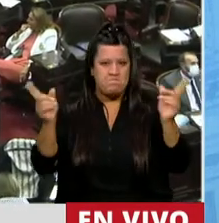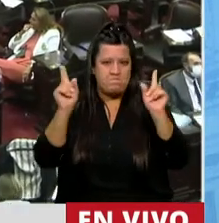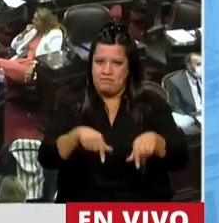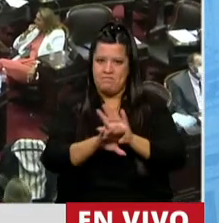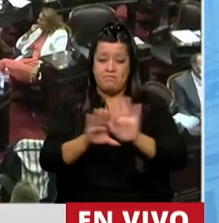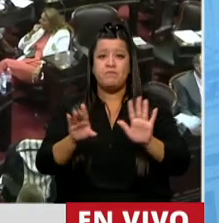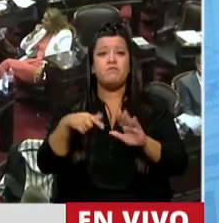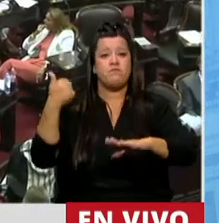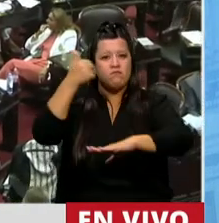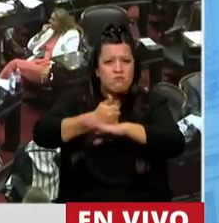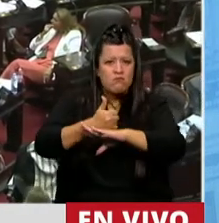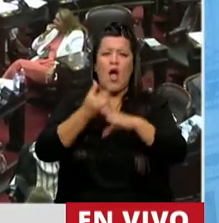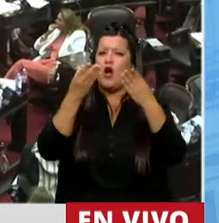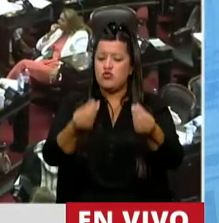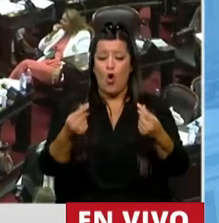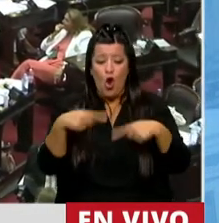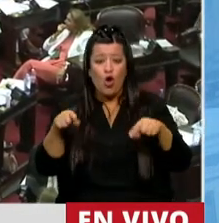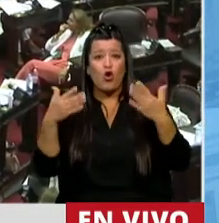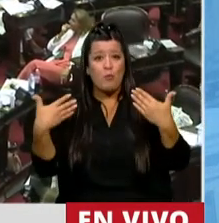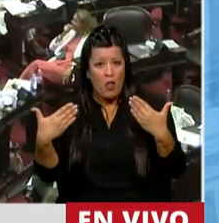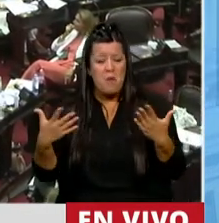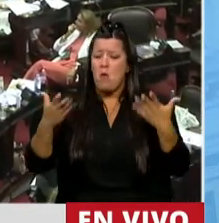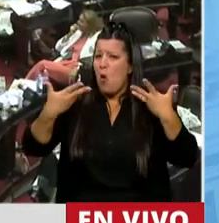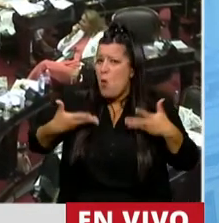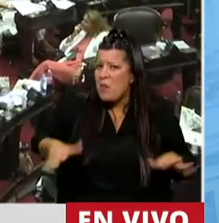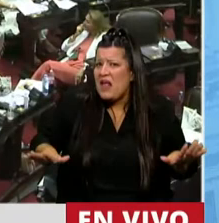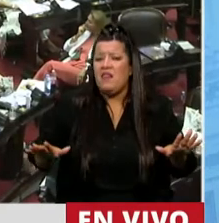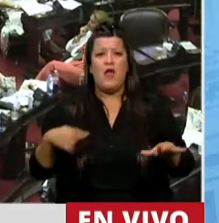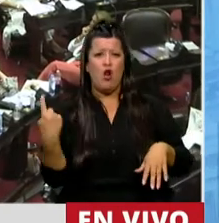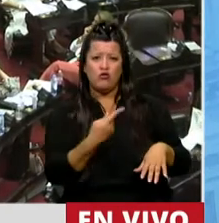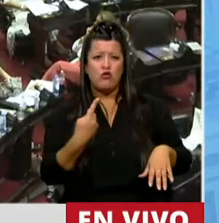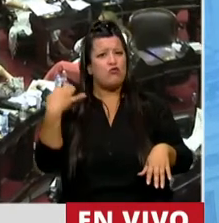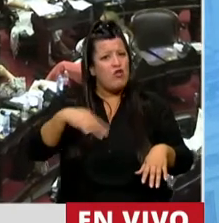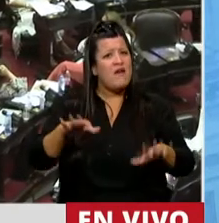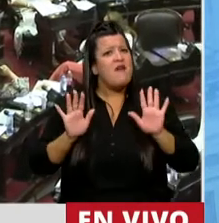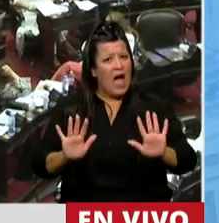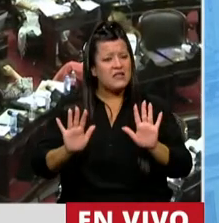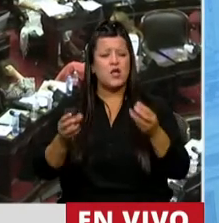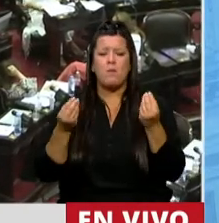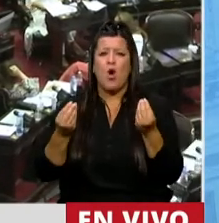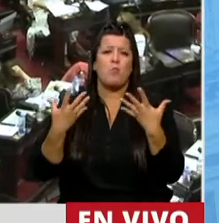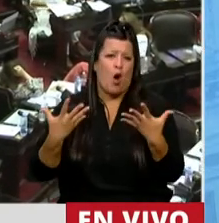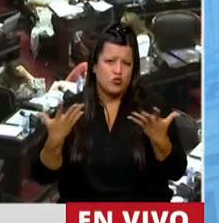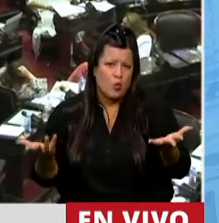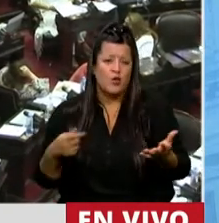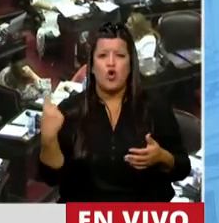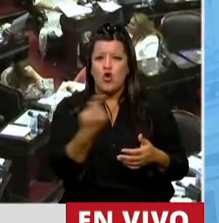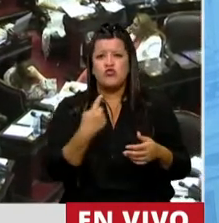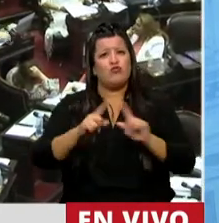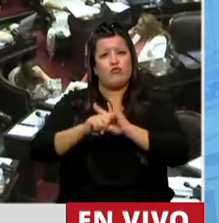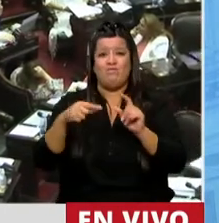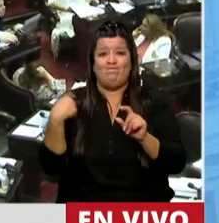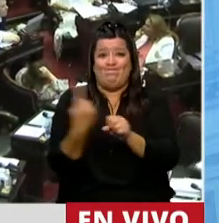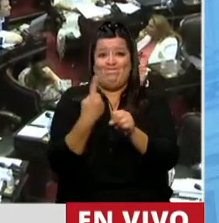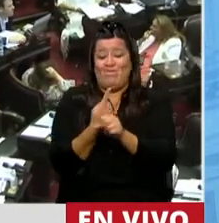Estamos acá para ayudar en lo que podamos con la humildad que tenemos que tener porque, por supuesto, nosotros tampoco